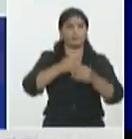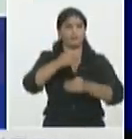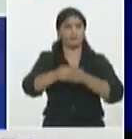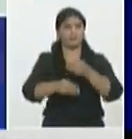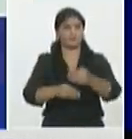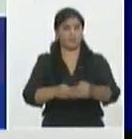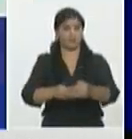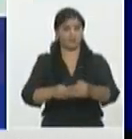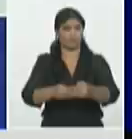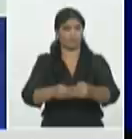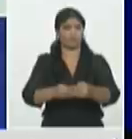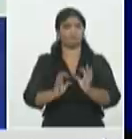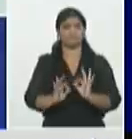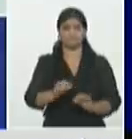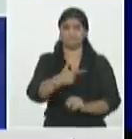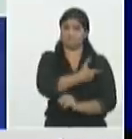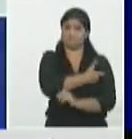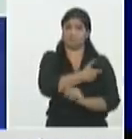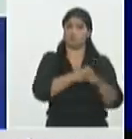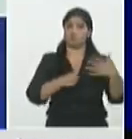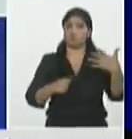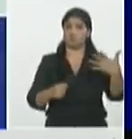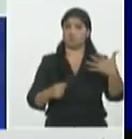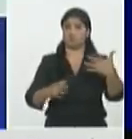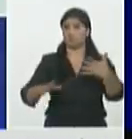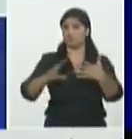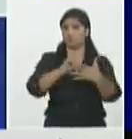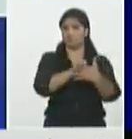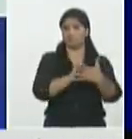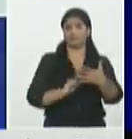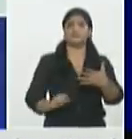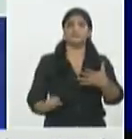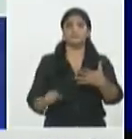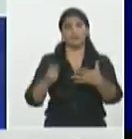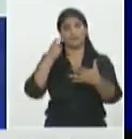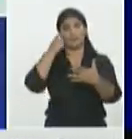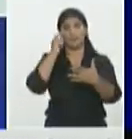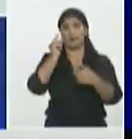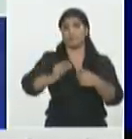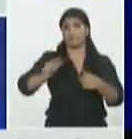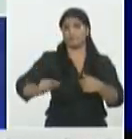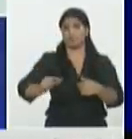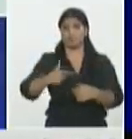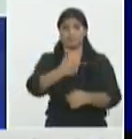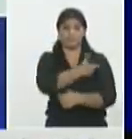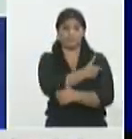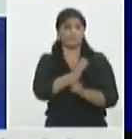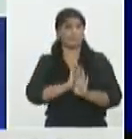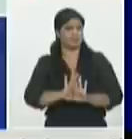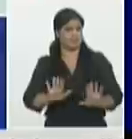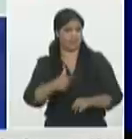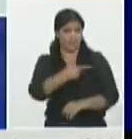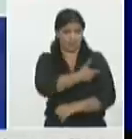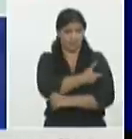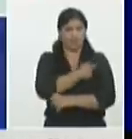candidatos vacunales esperando una reacción por parte de nuestra población